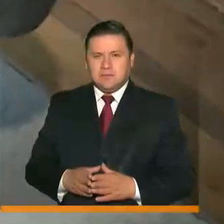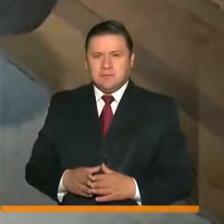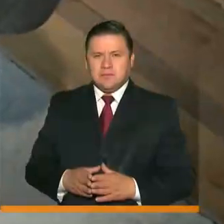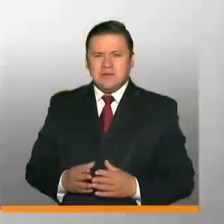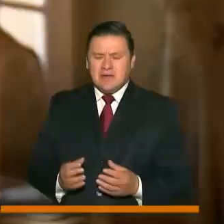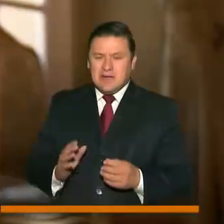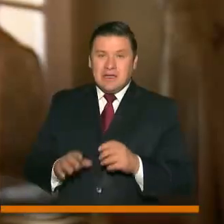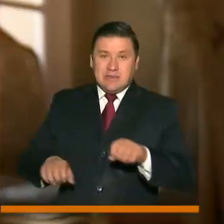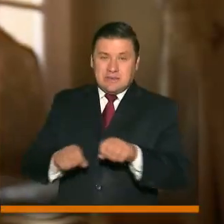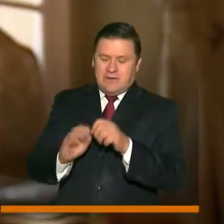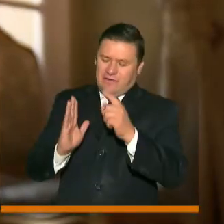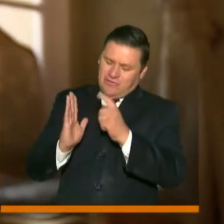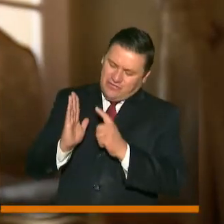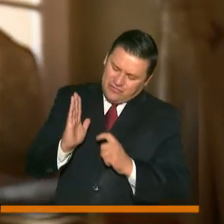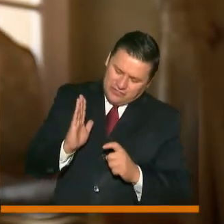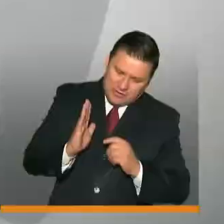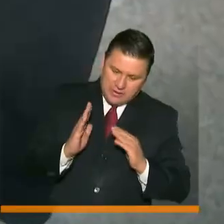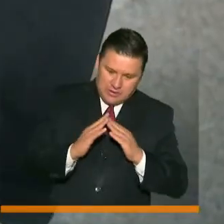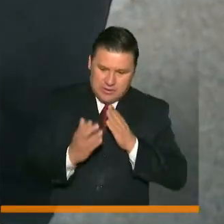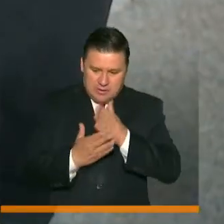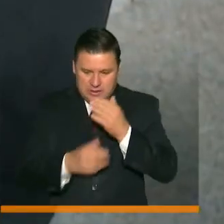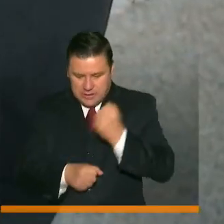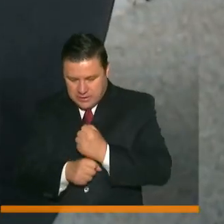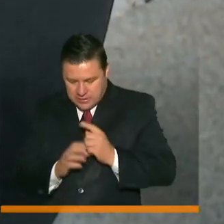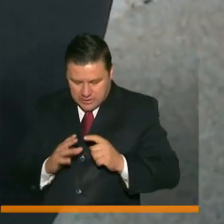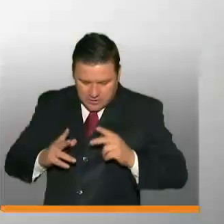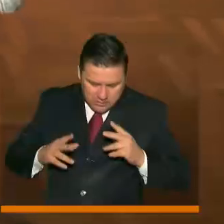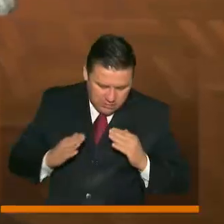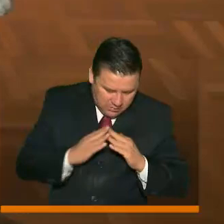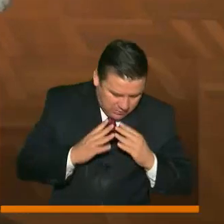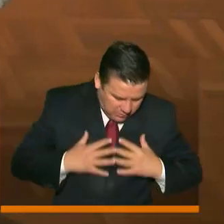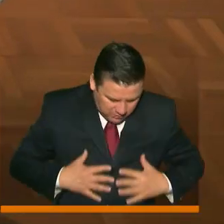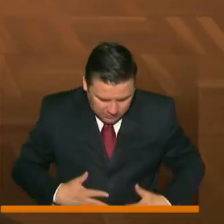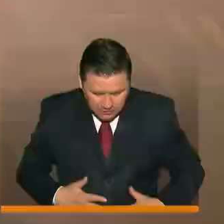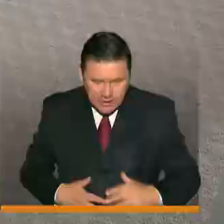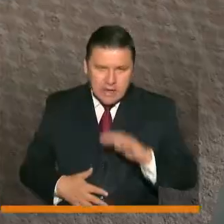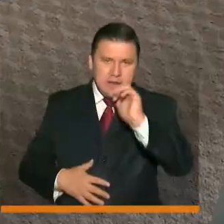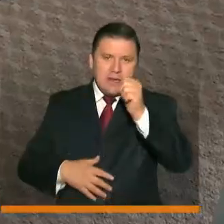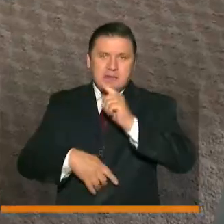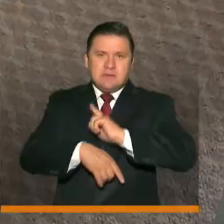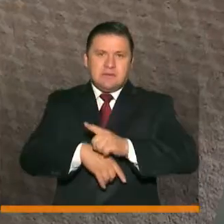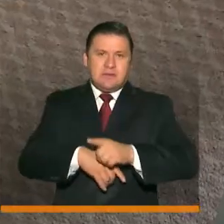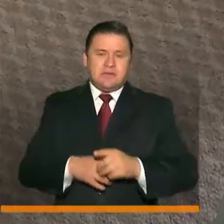Desinfectar los zapatos al llegar al trabajo o casa, 10 segundos.